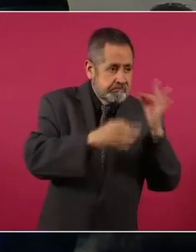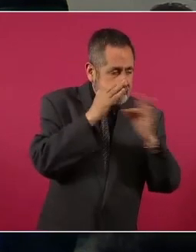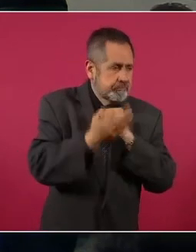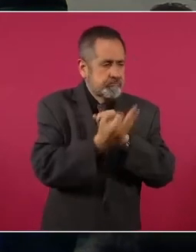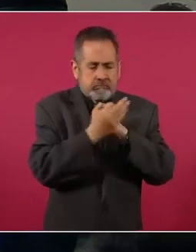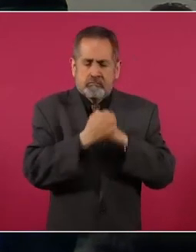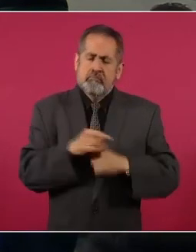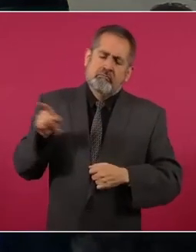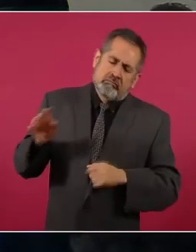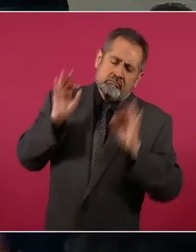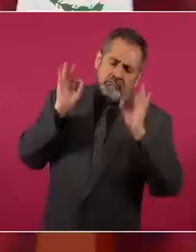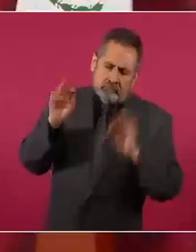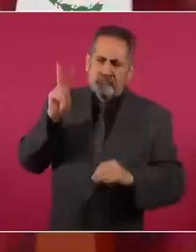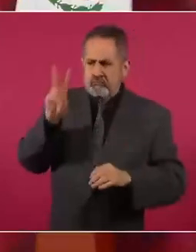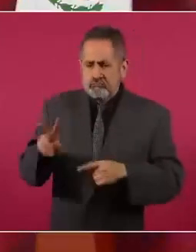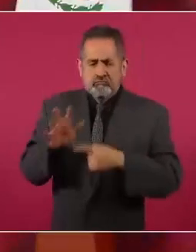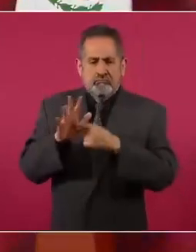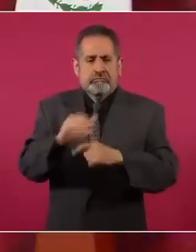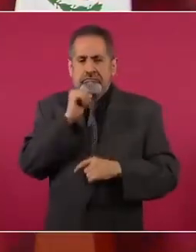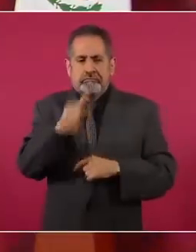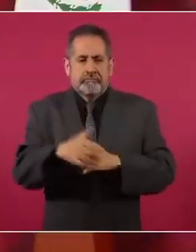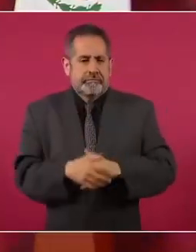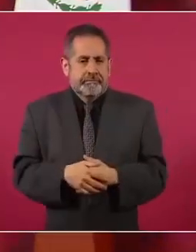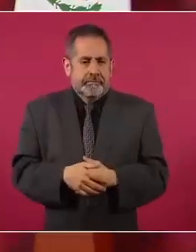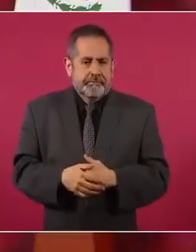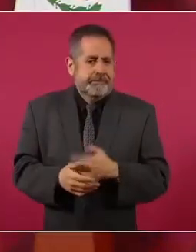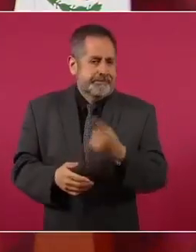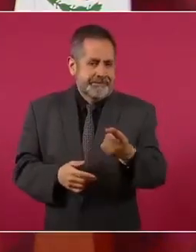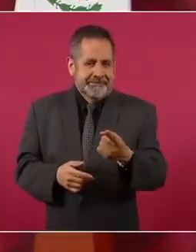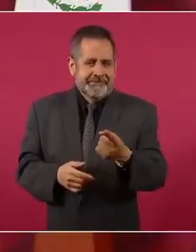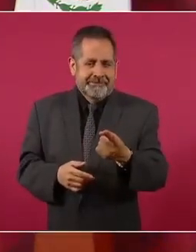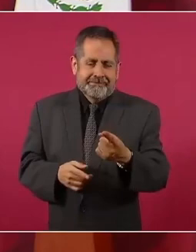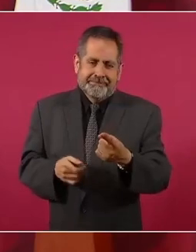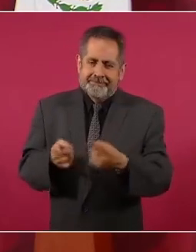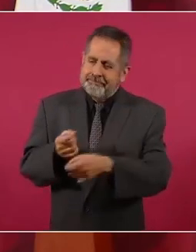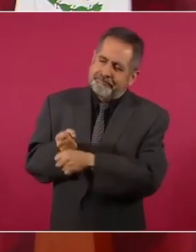diría en el béisbol. Ahí perdemos por paliza.